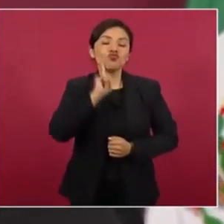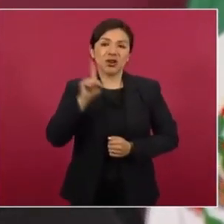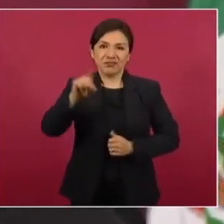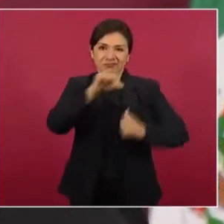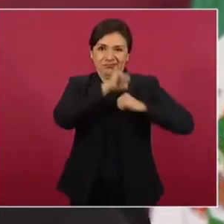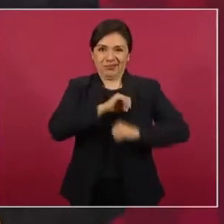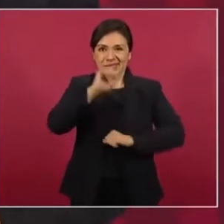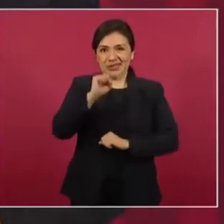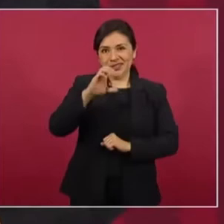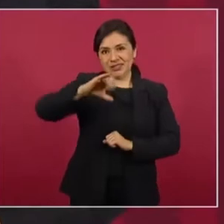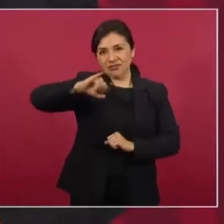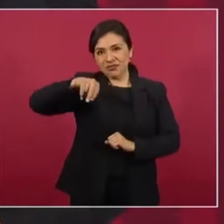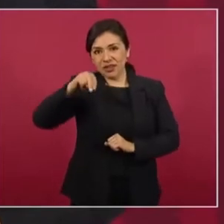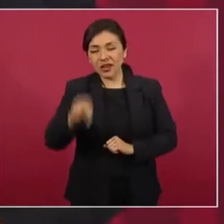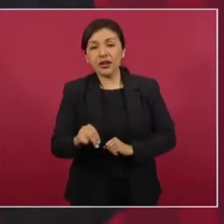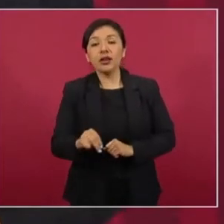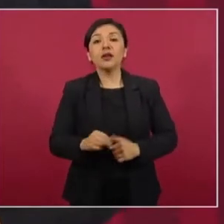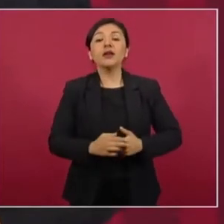Corte.